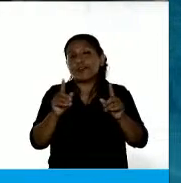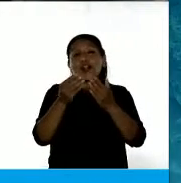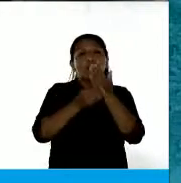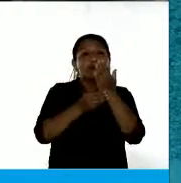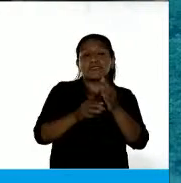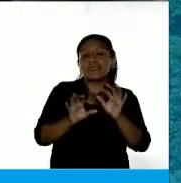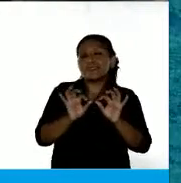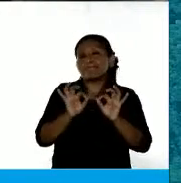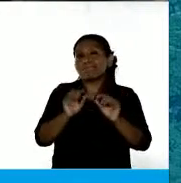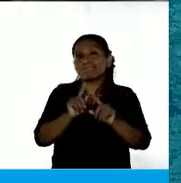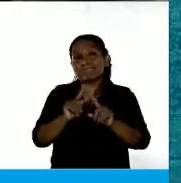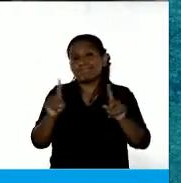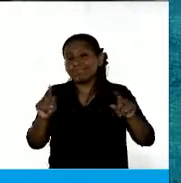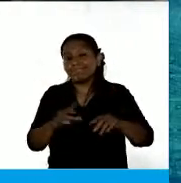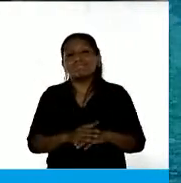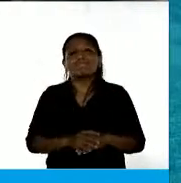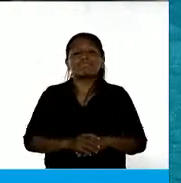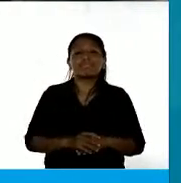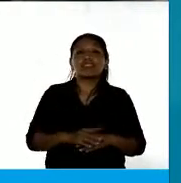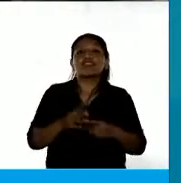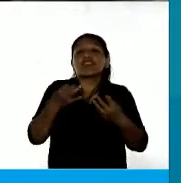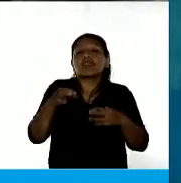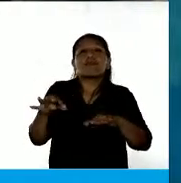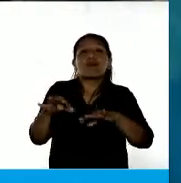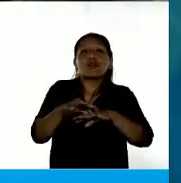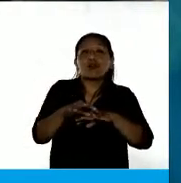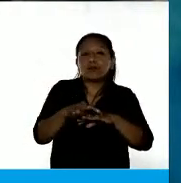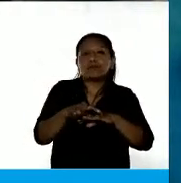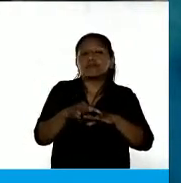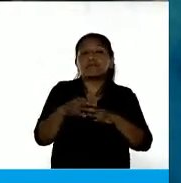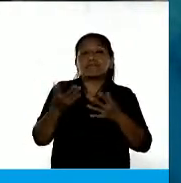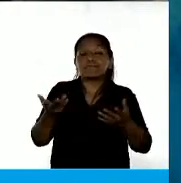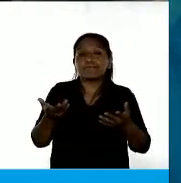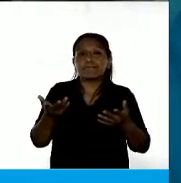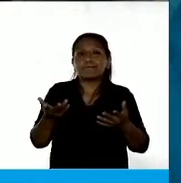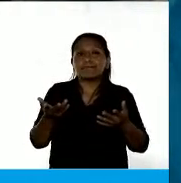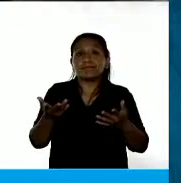alcanzan. ¿Qué tenemos el compromiso? Como decían las diputadas.